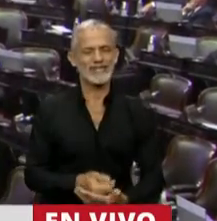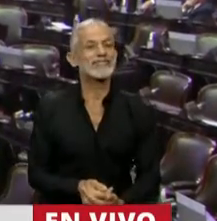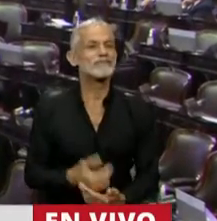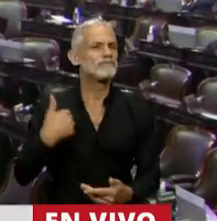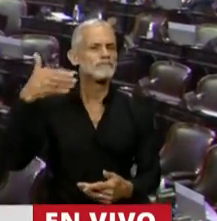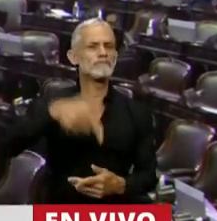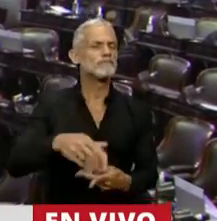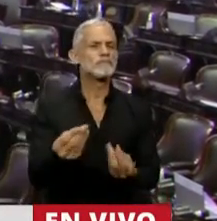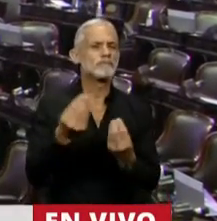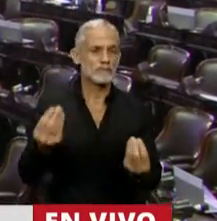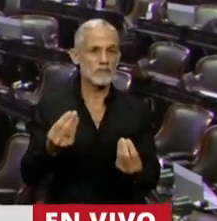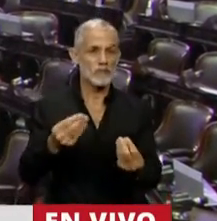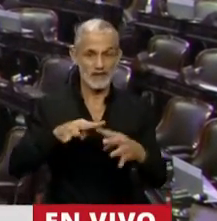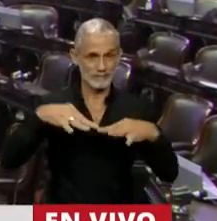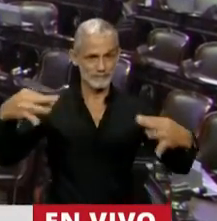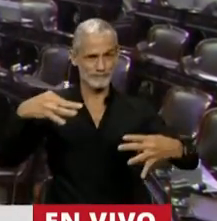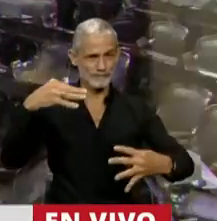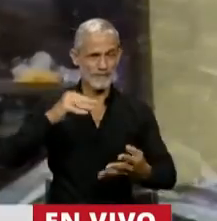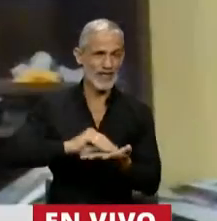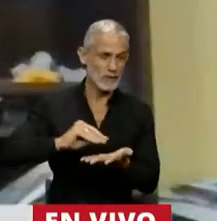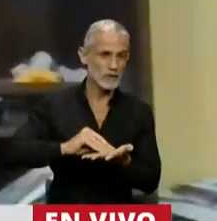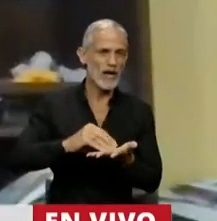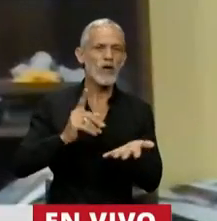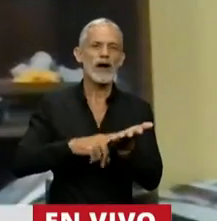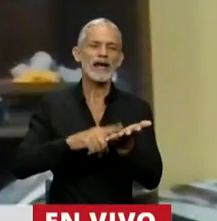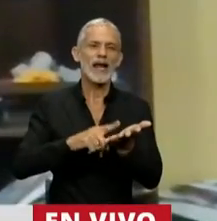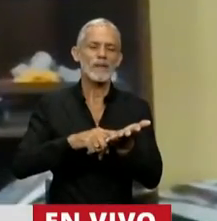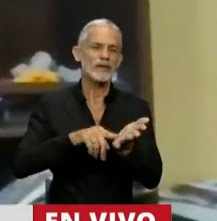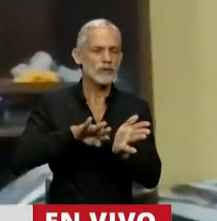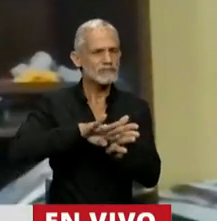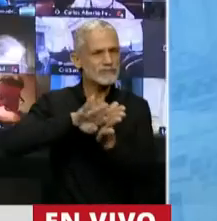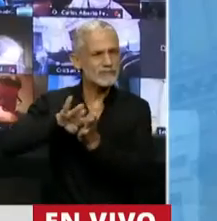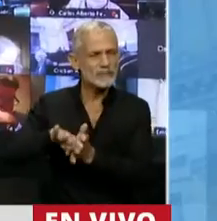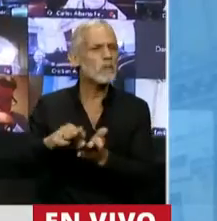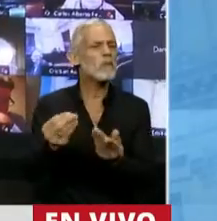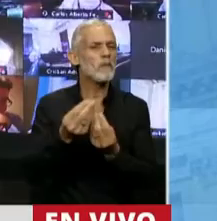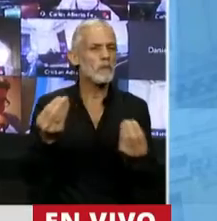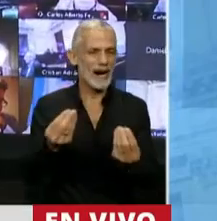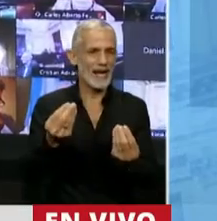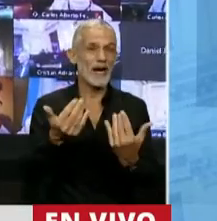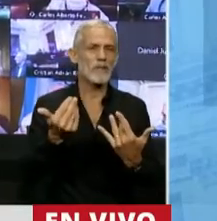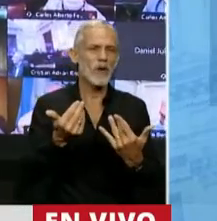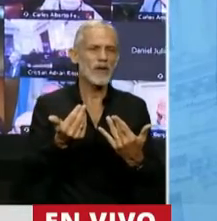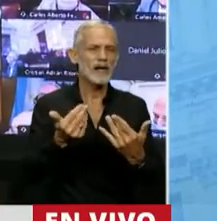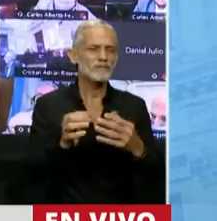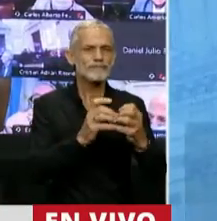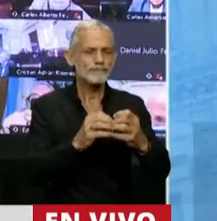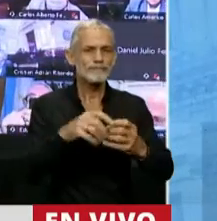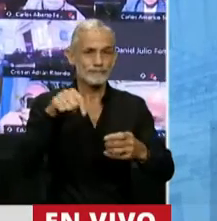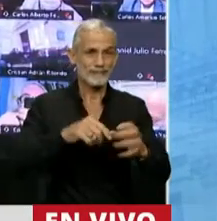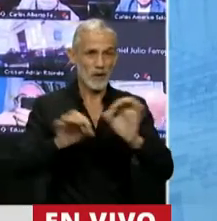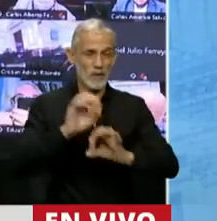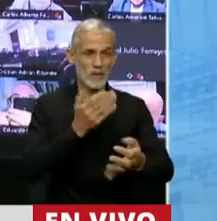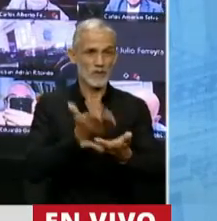Vengo a solicitar a la Cámara el apartamiento del reglamento para poder tratar en esta